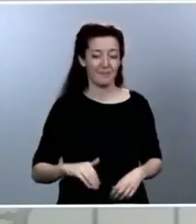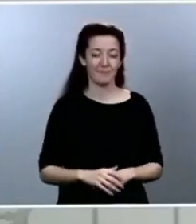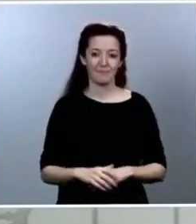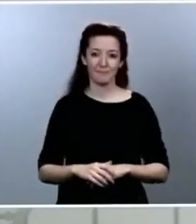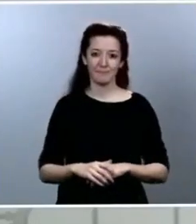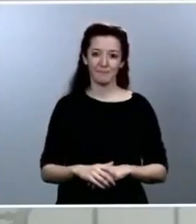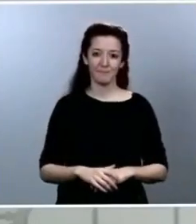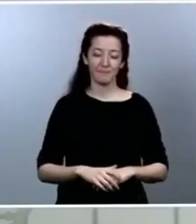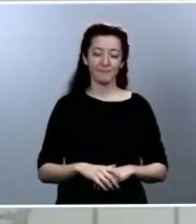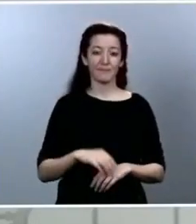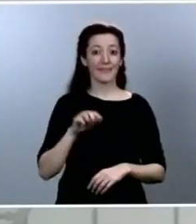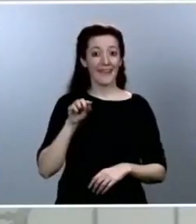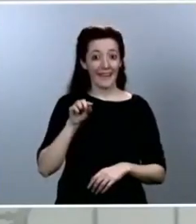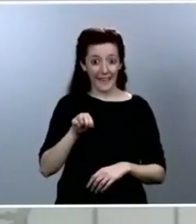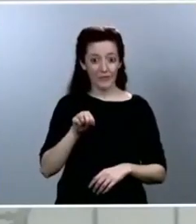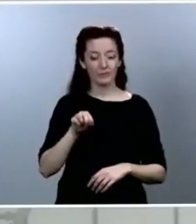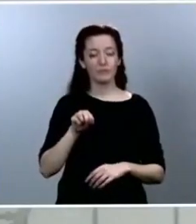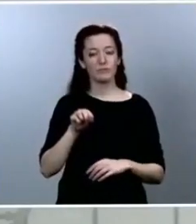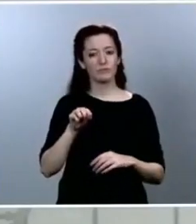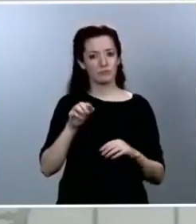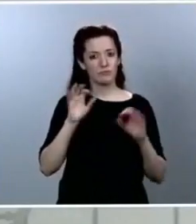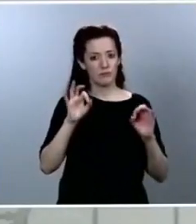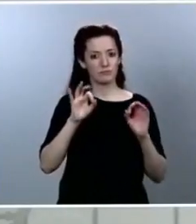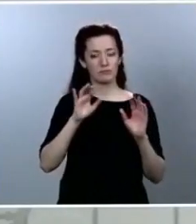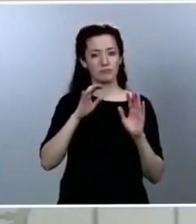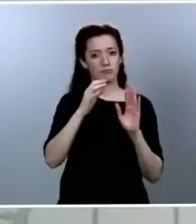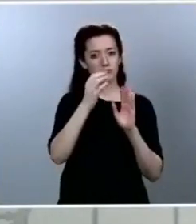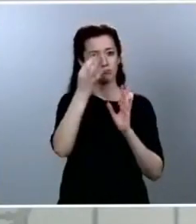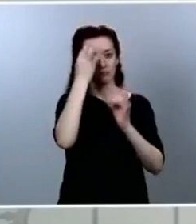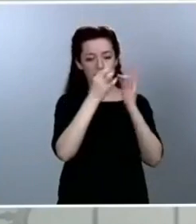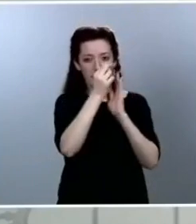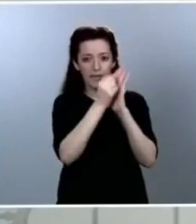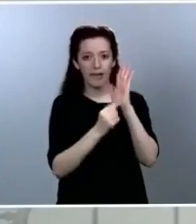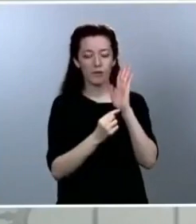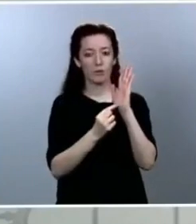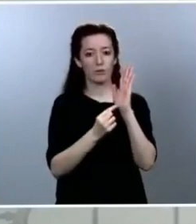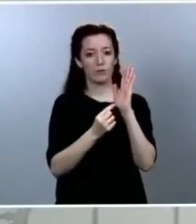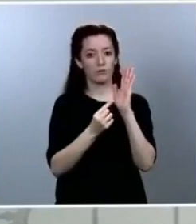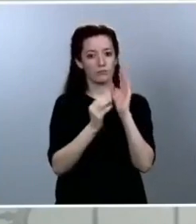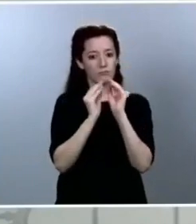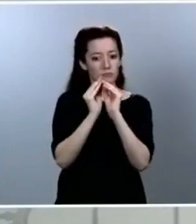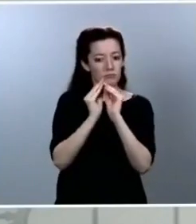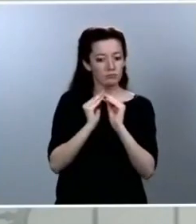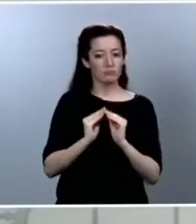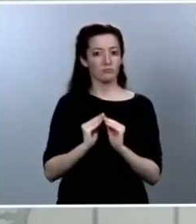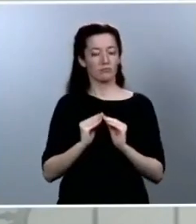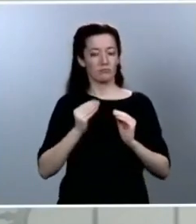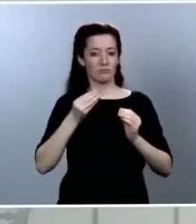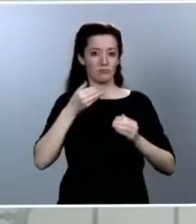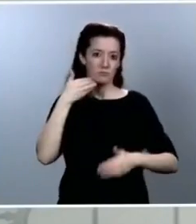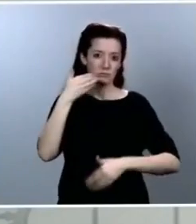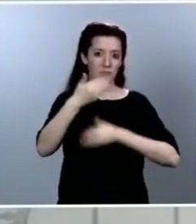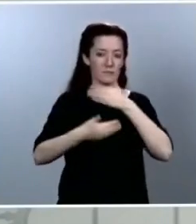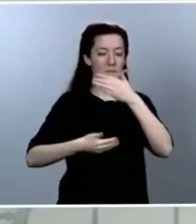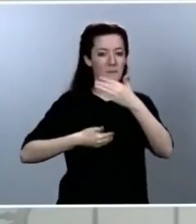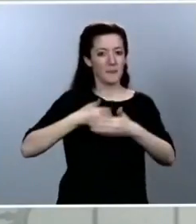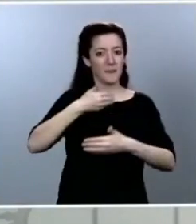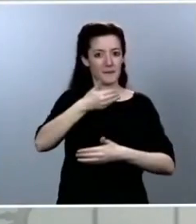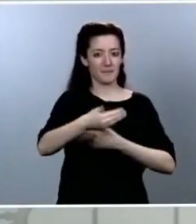marcadores que vamos a utilizar para que efectivamente vayamos transitando de forma simétrica gradual,